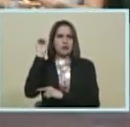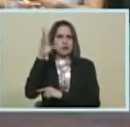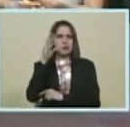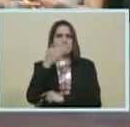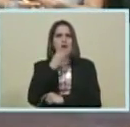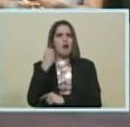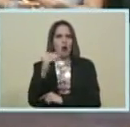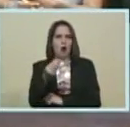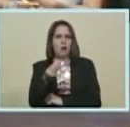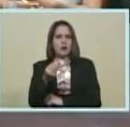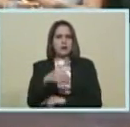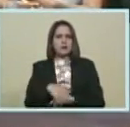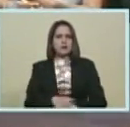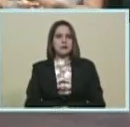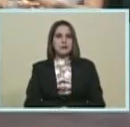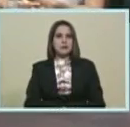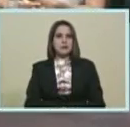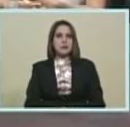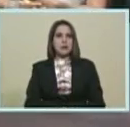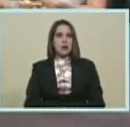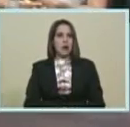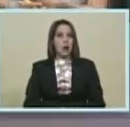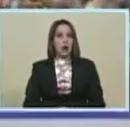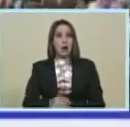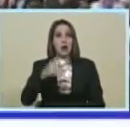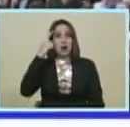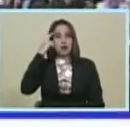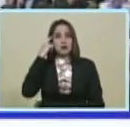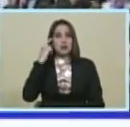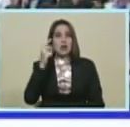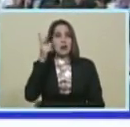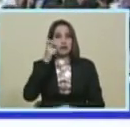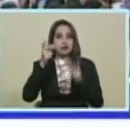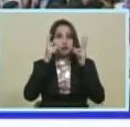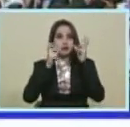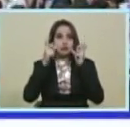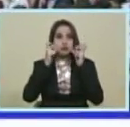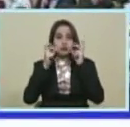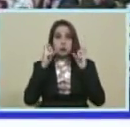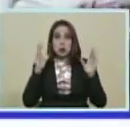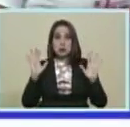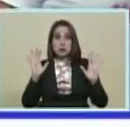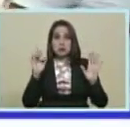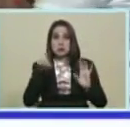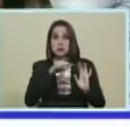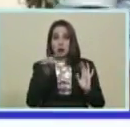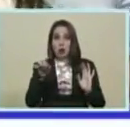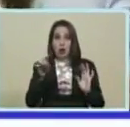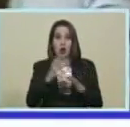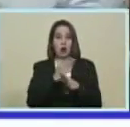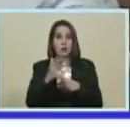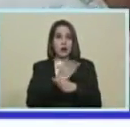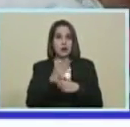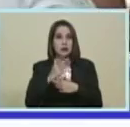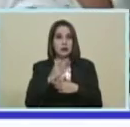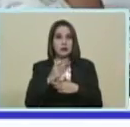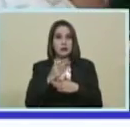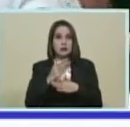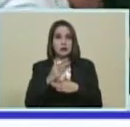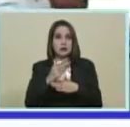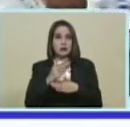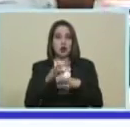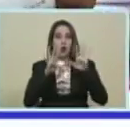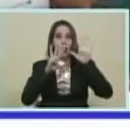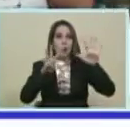Galíndez... ...no sé si ellos... ...nos pueden escuchar... ...y pueden compartir... ...este